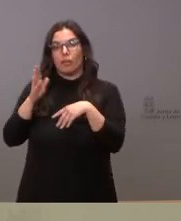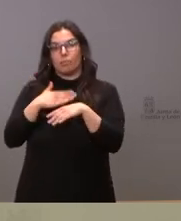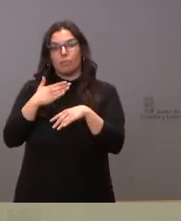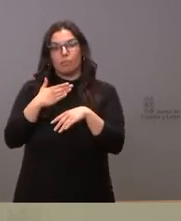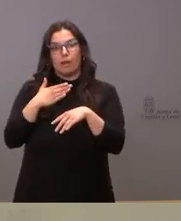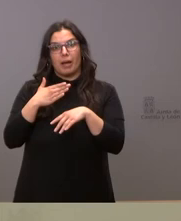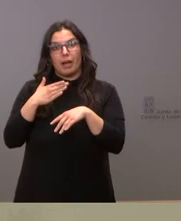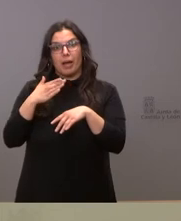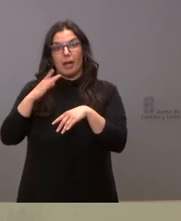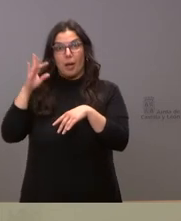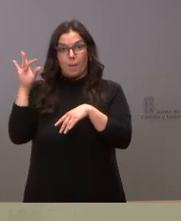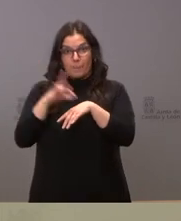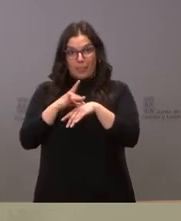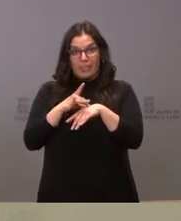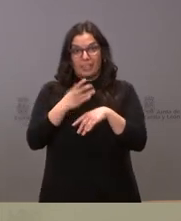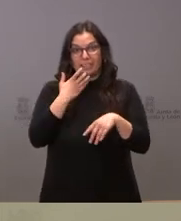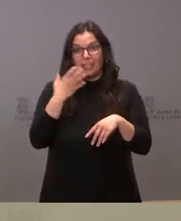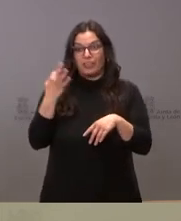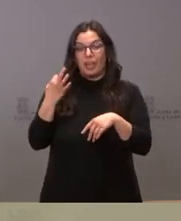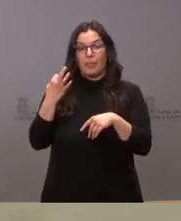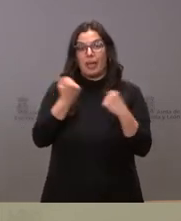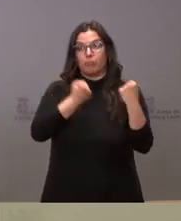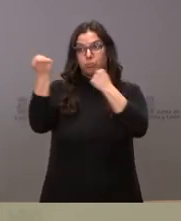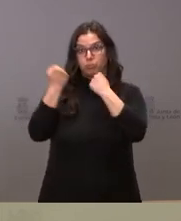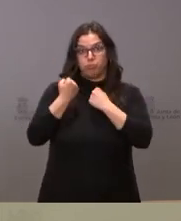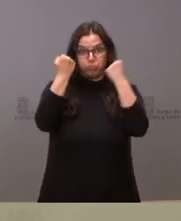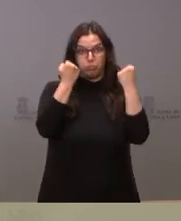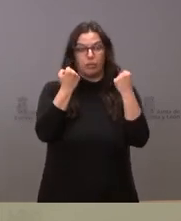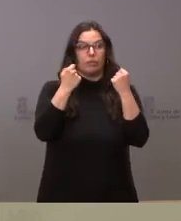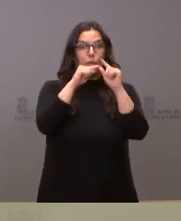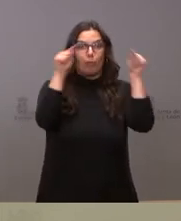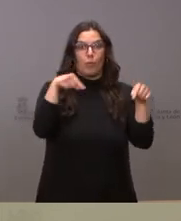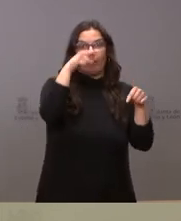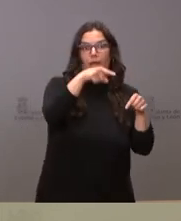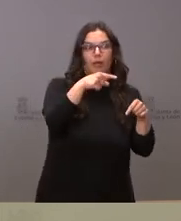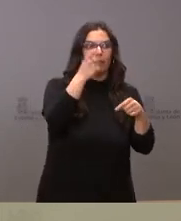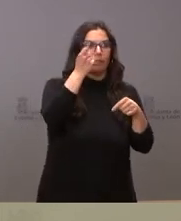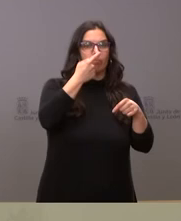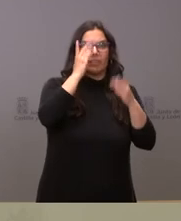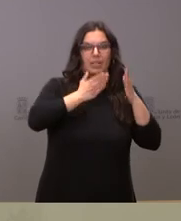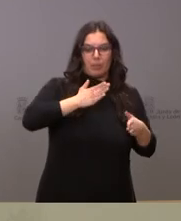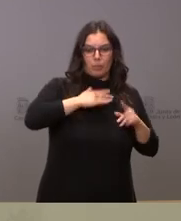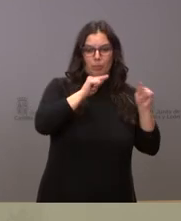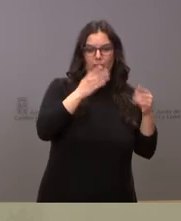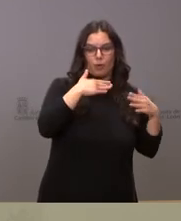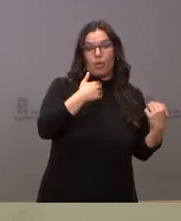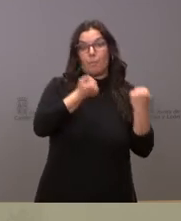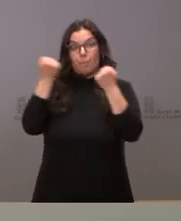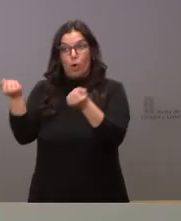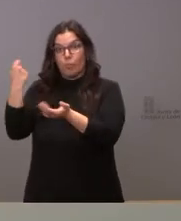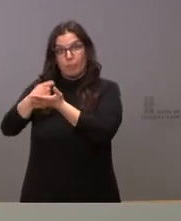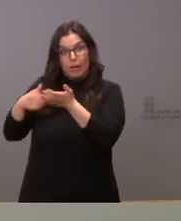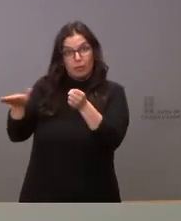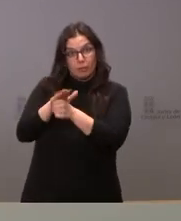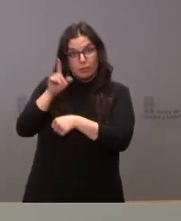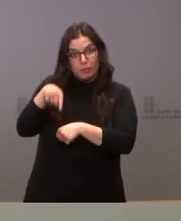pacientes que se tienen que desplazar de unas provincias a otras para recibir un tratamiento que no tienen en su provincia Sí, es algo que